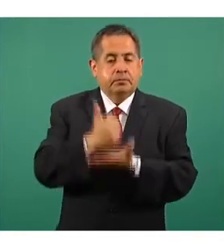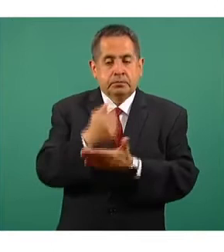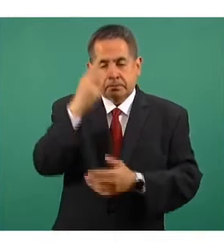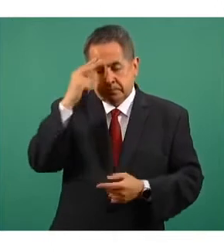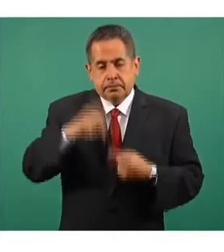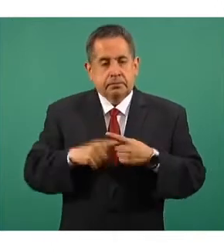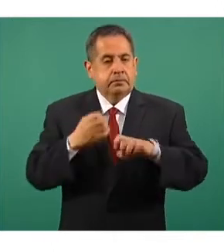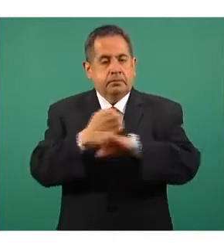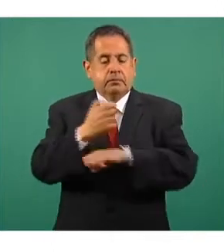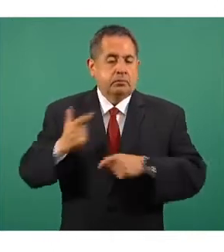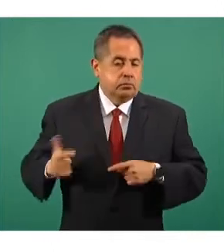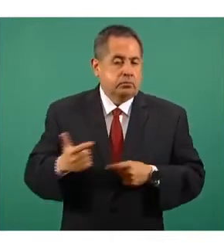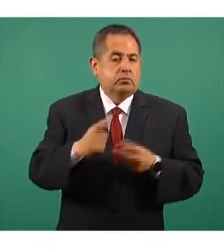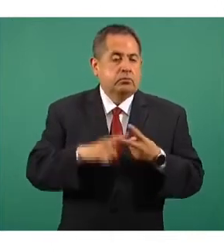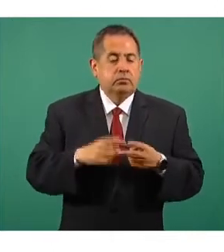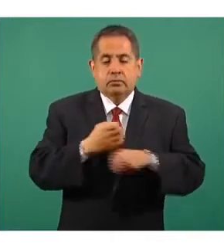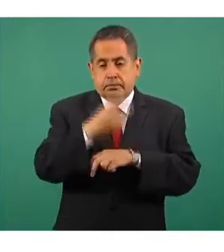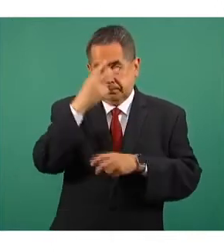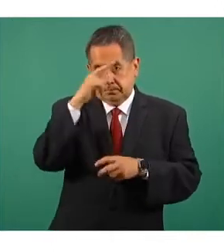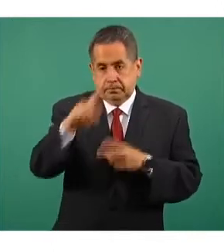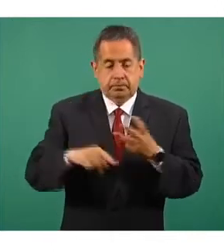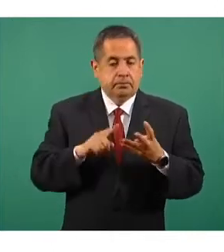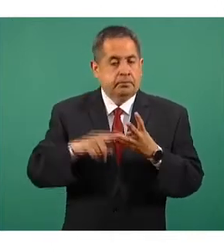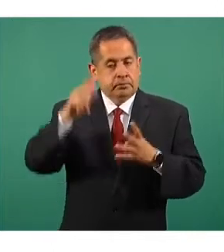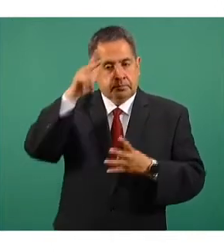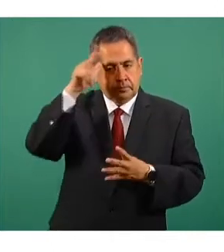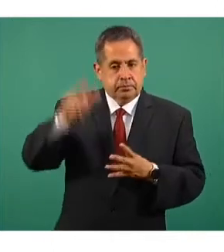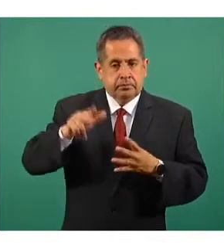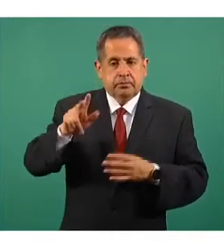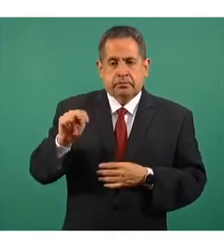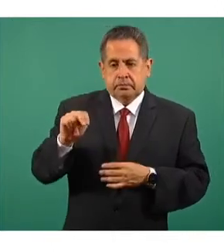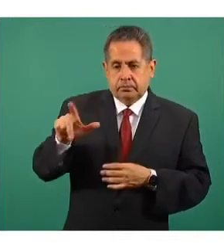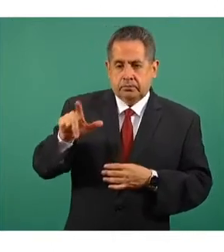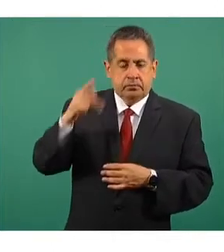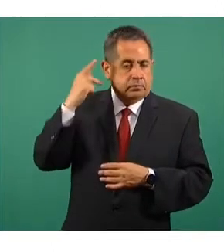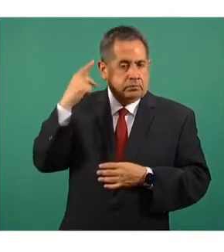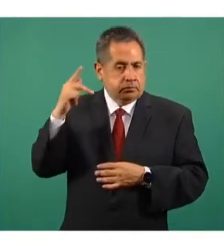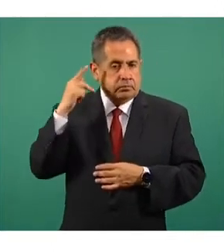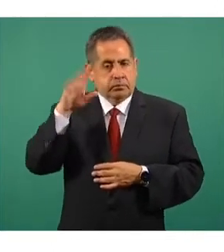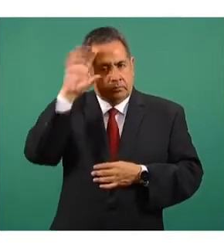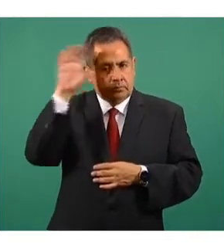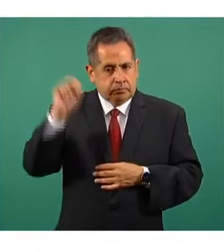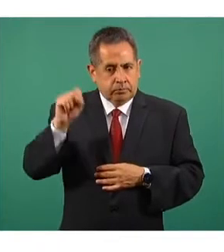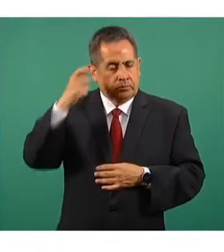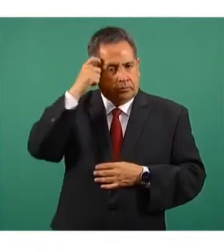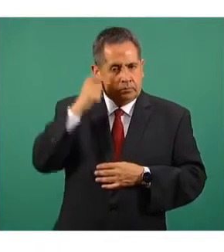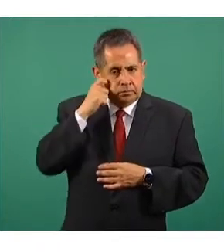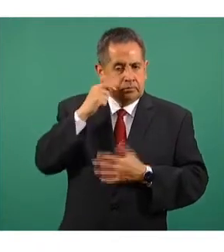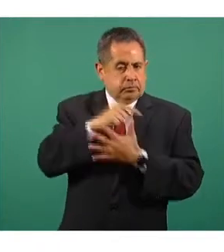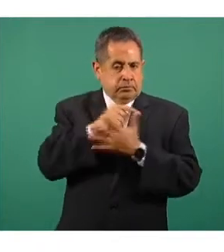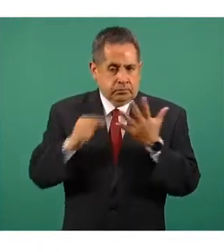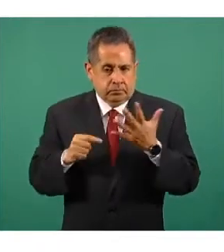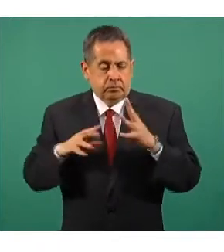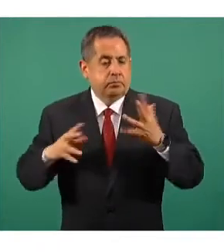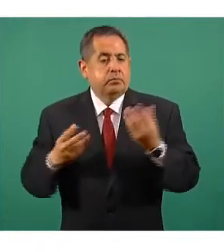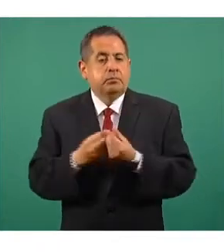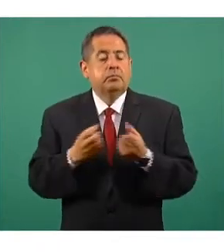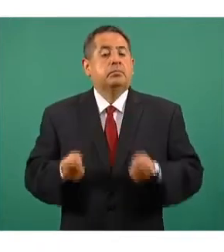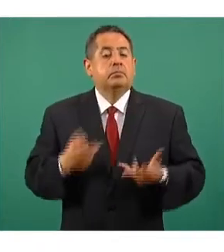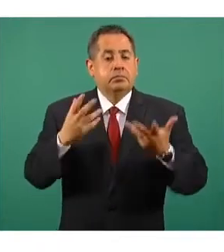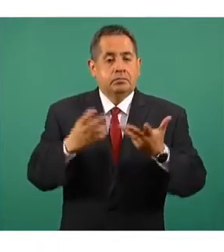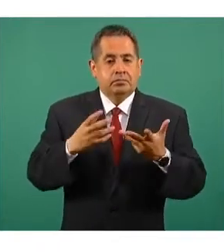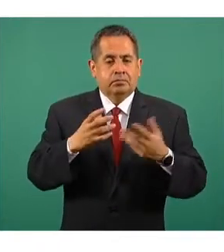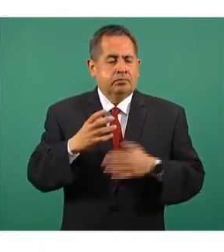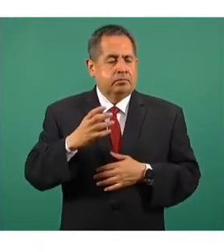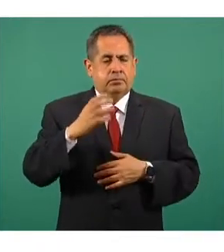el estado de Guanajuato, el estado de México, Hidalgo, Nuevo León, Puebla, Morelos y Guerrero. Este dato es respecto a las